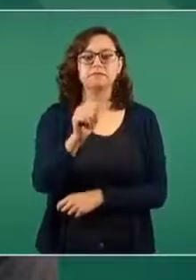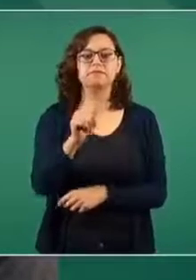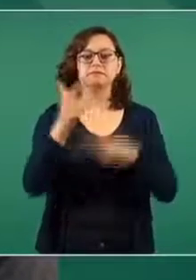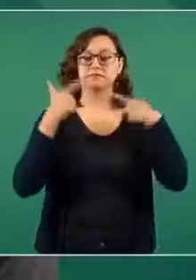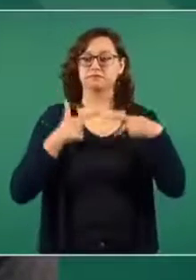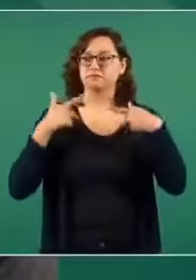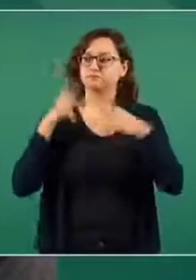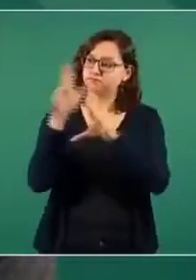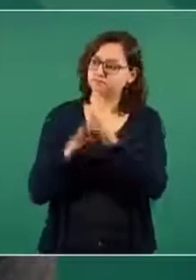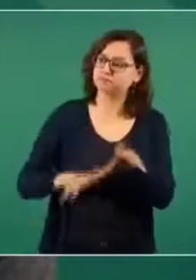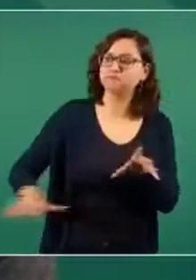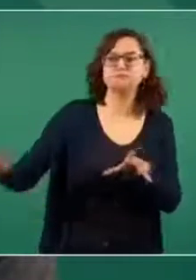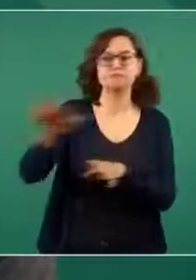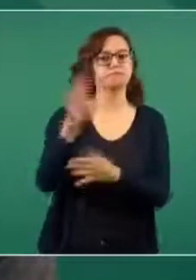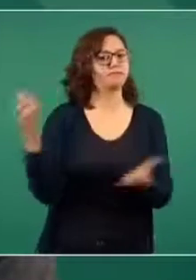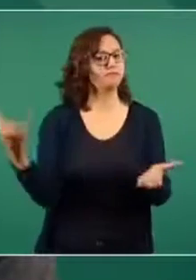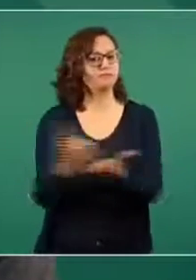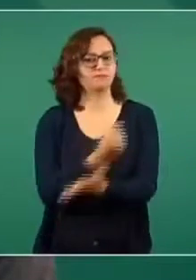de todos.